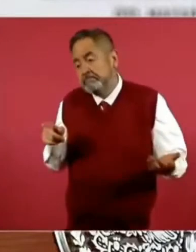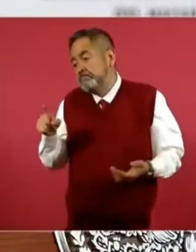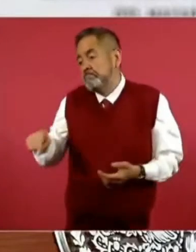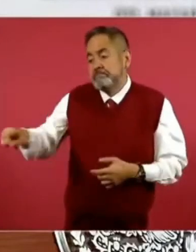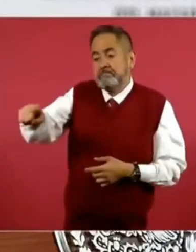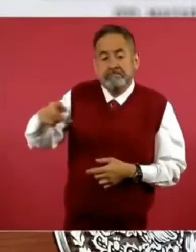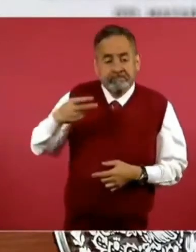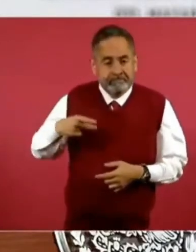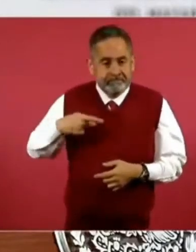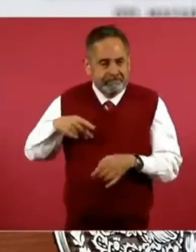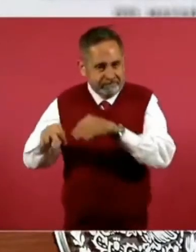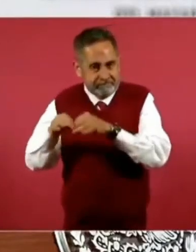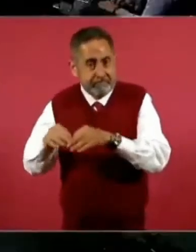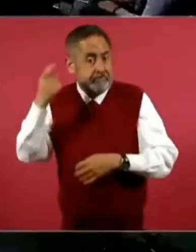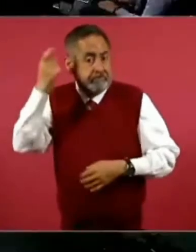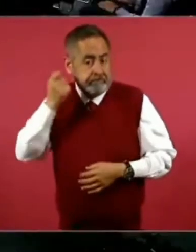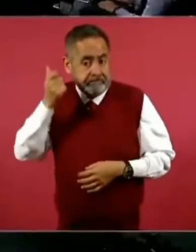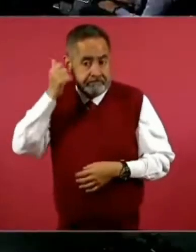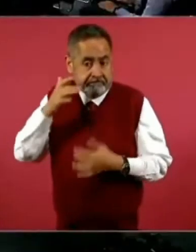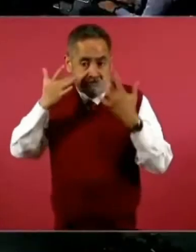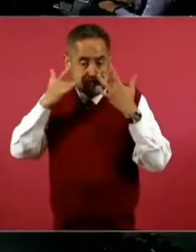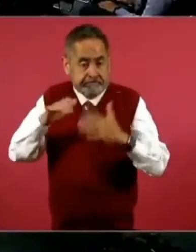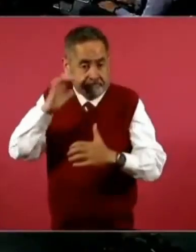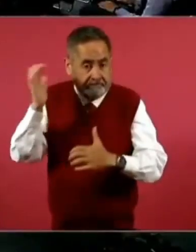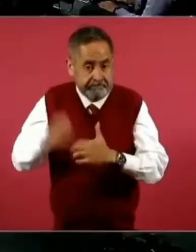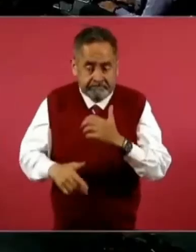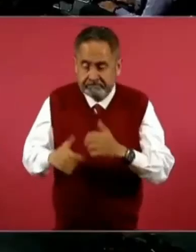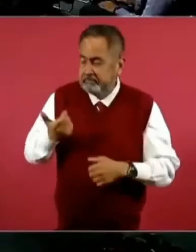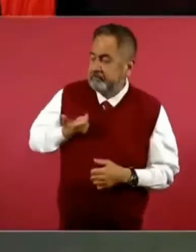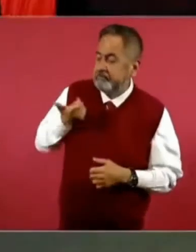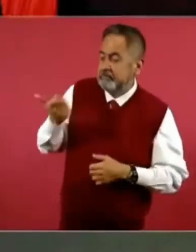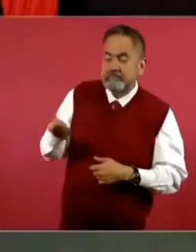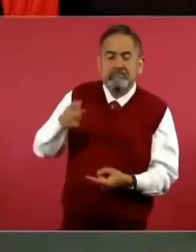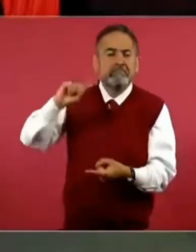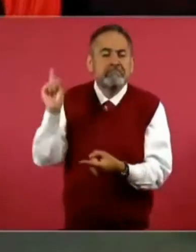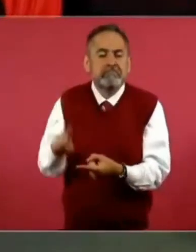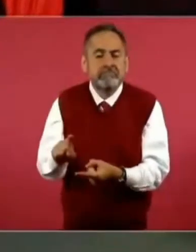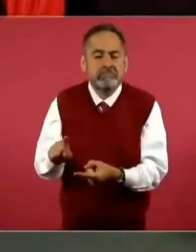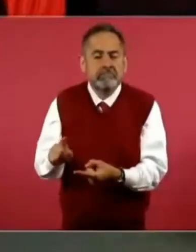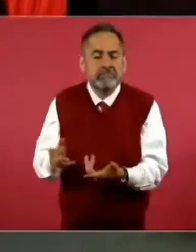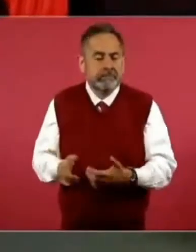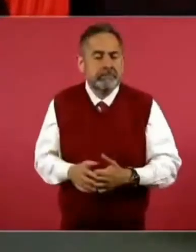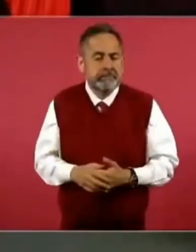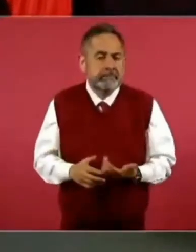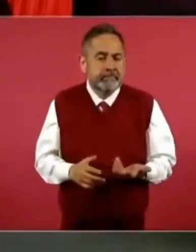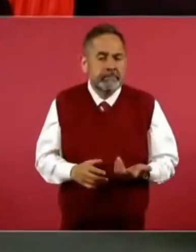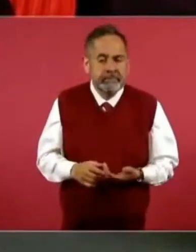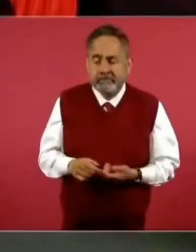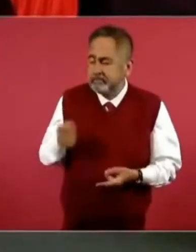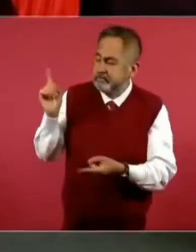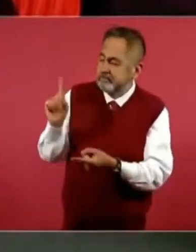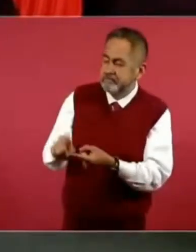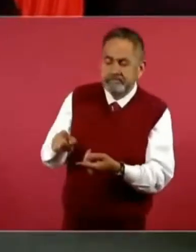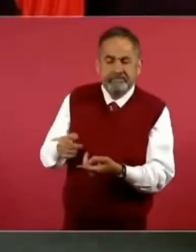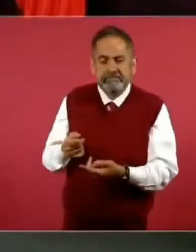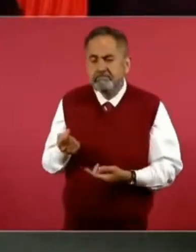iba a alcanzar